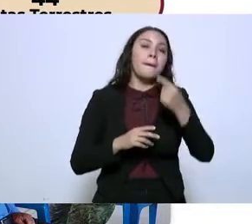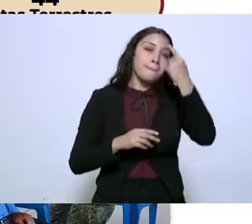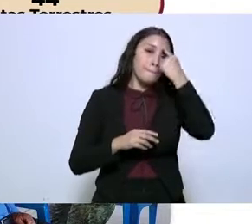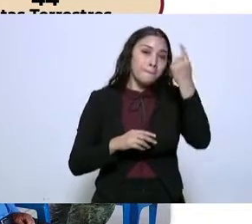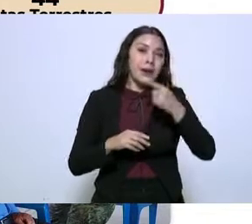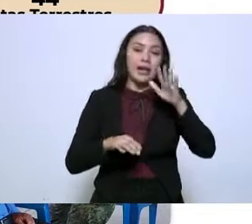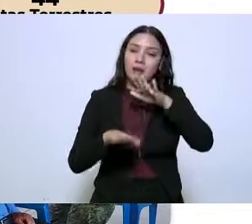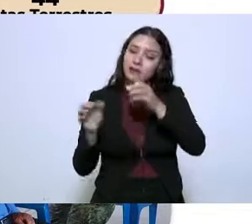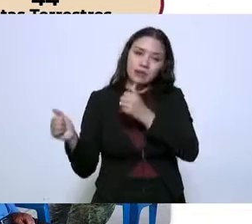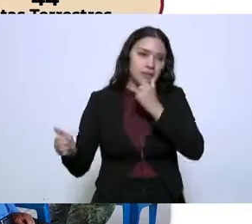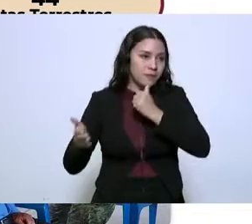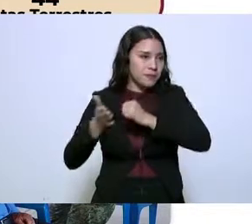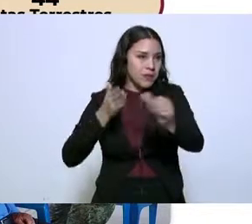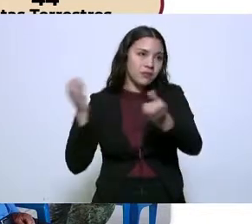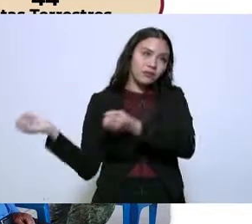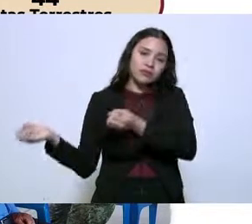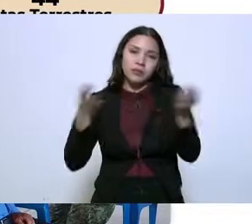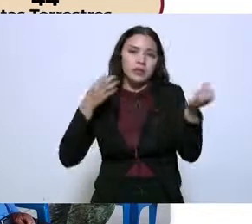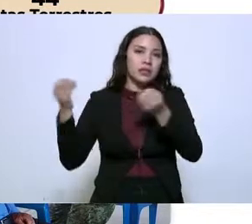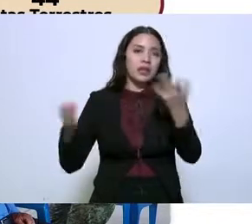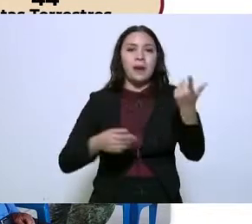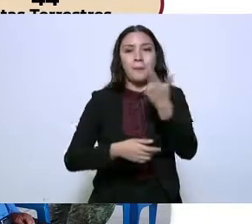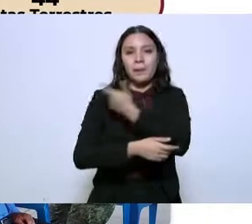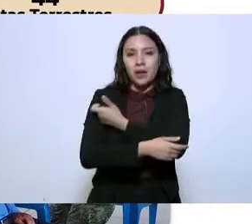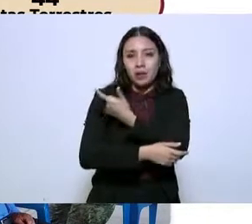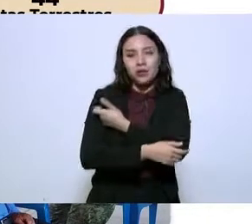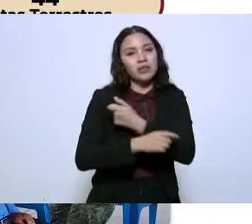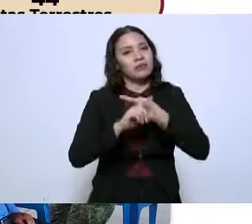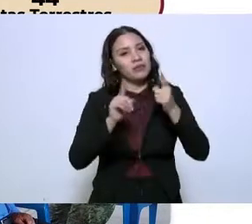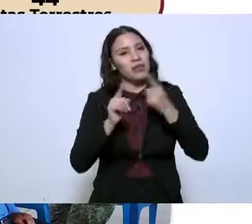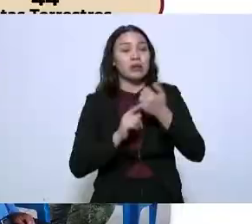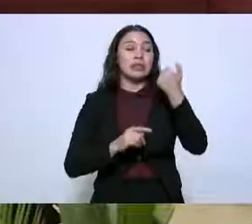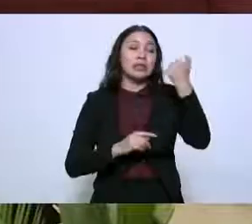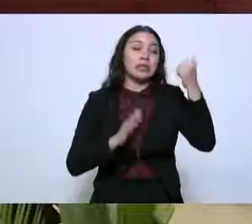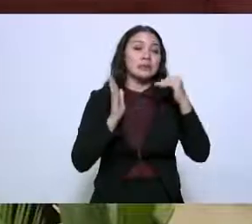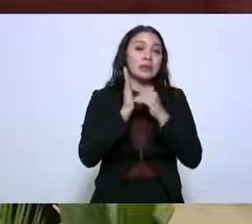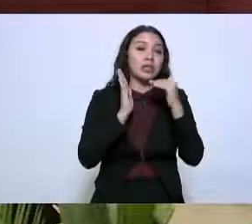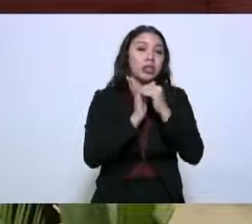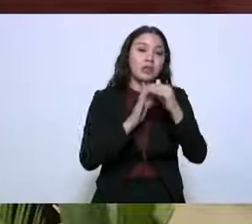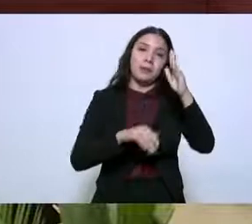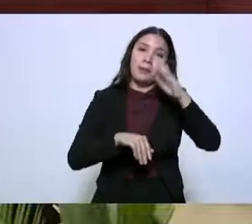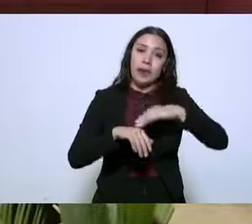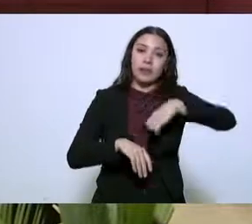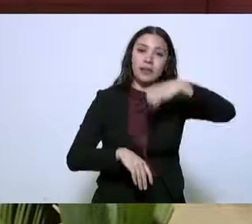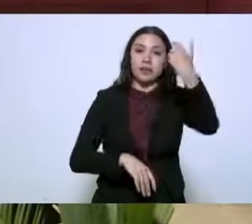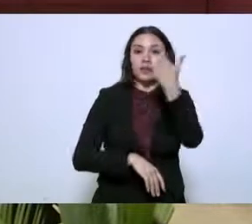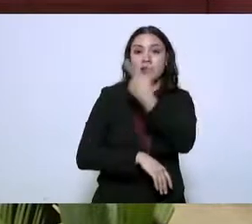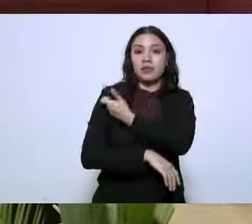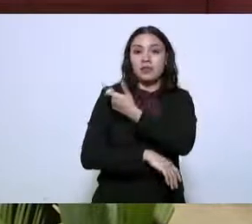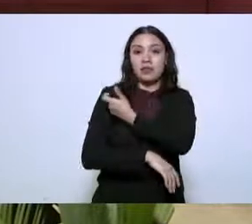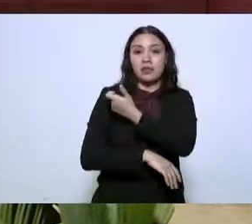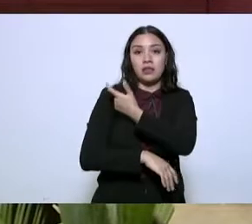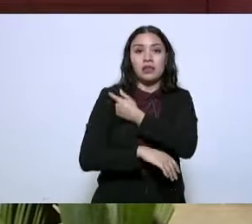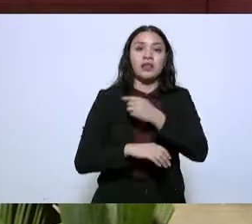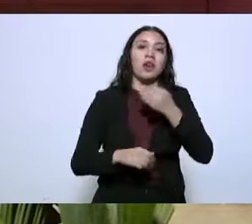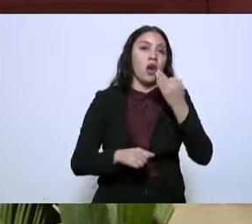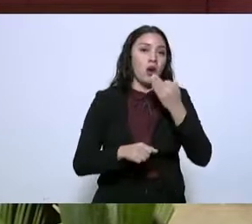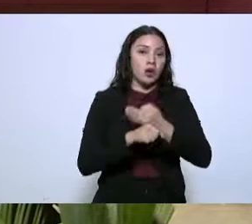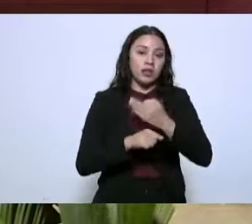vacunas, un poco más de seis millones de vacunas para adultos. Ahorita estamos en